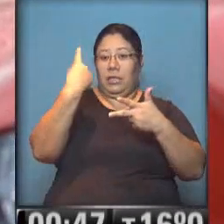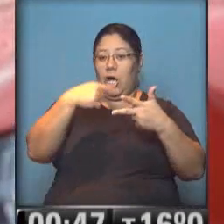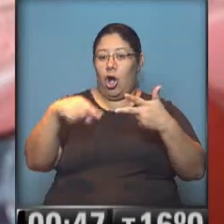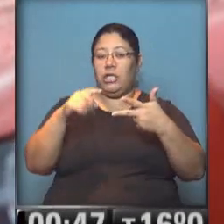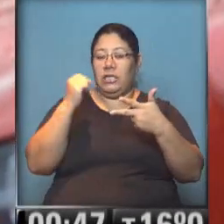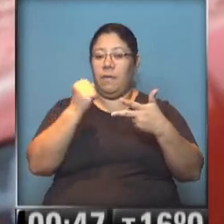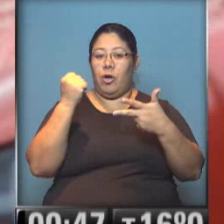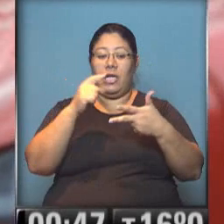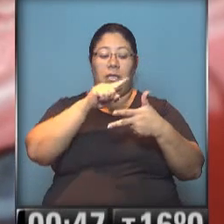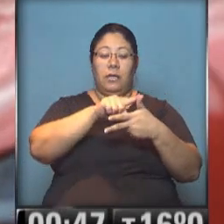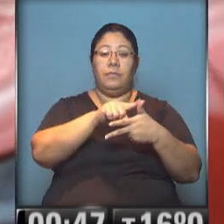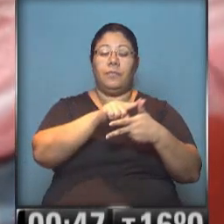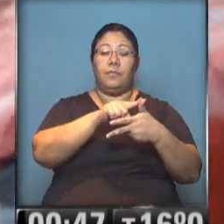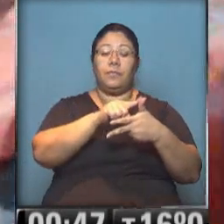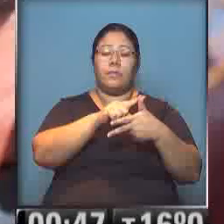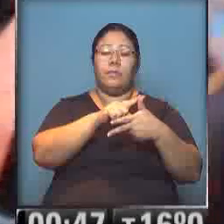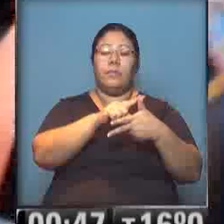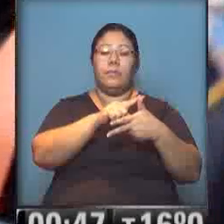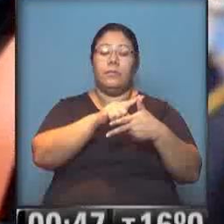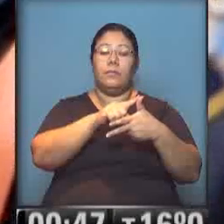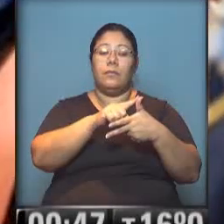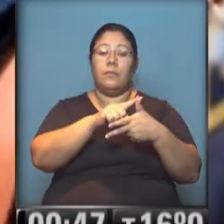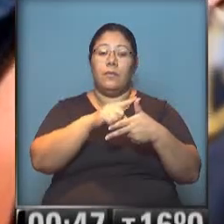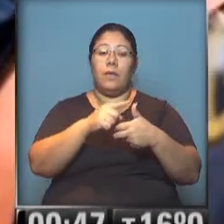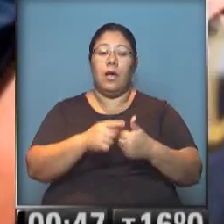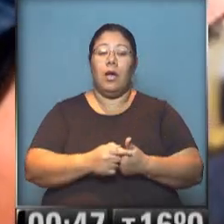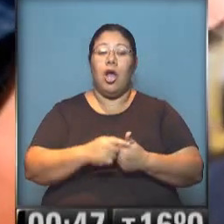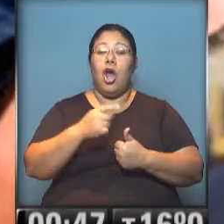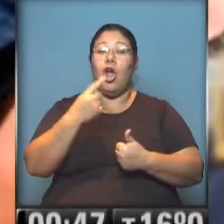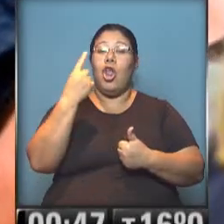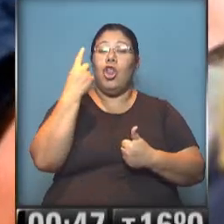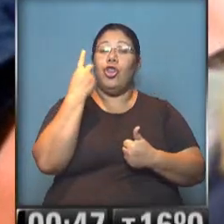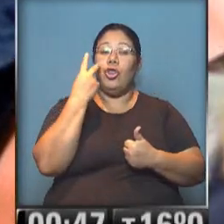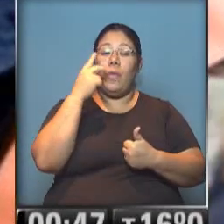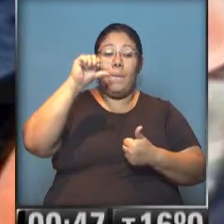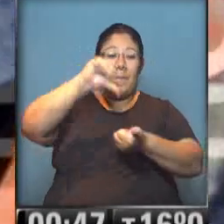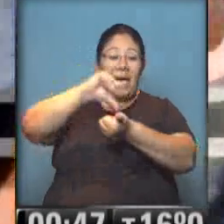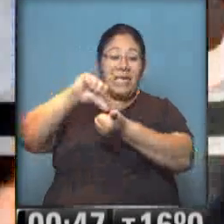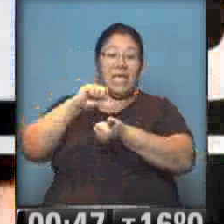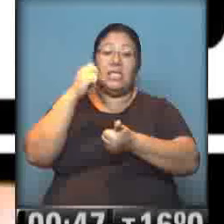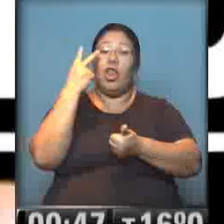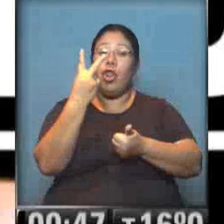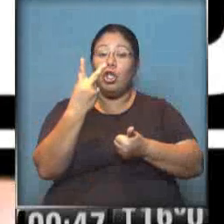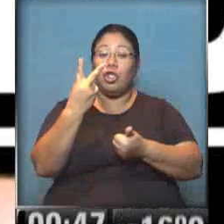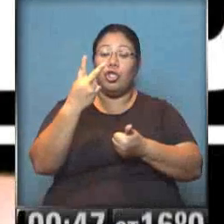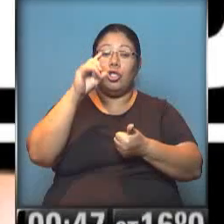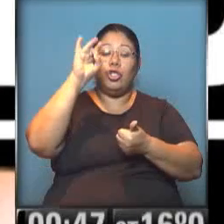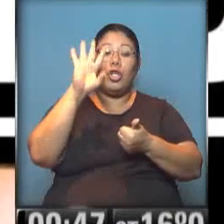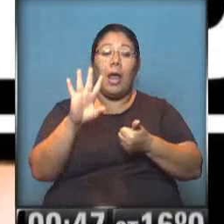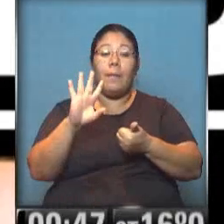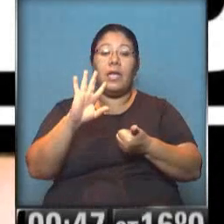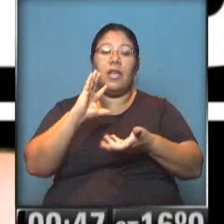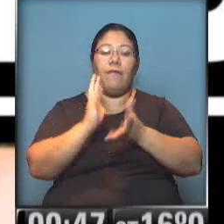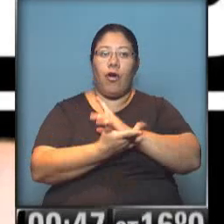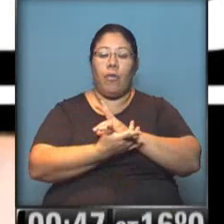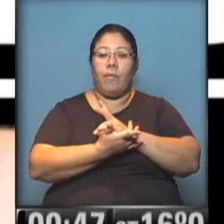un dato histórico que a menudo se pasa por alto y es que hay solo dos países del hemisferio occidental que mantuvieron disposiciones institucionales